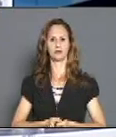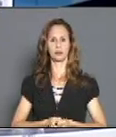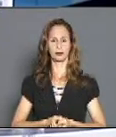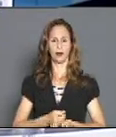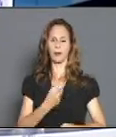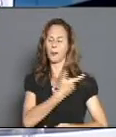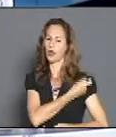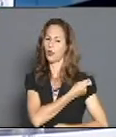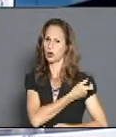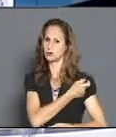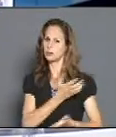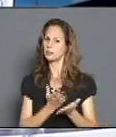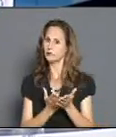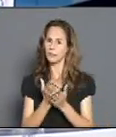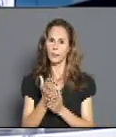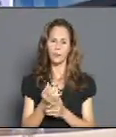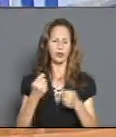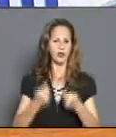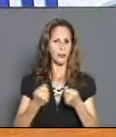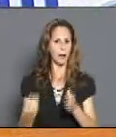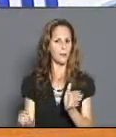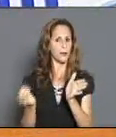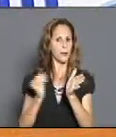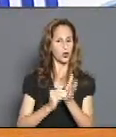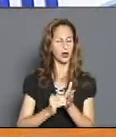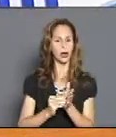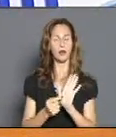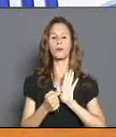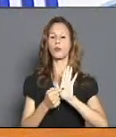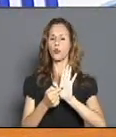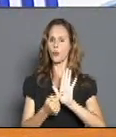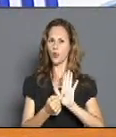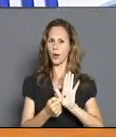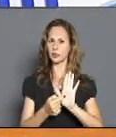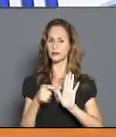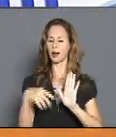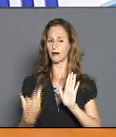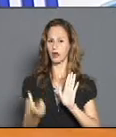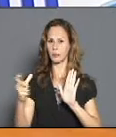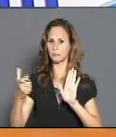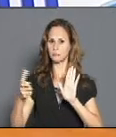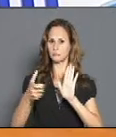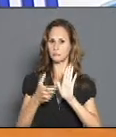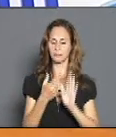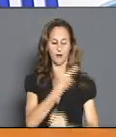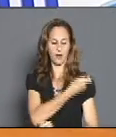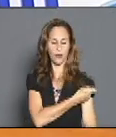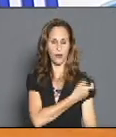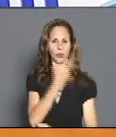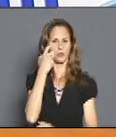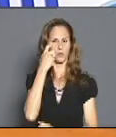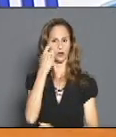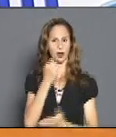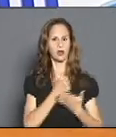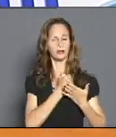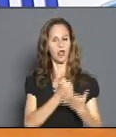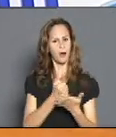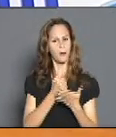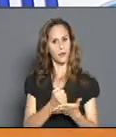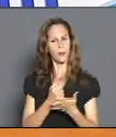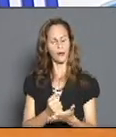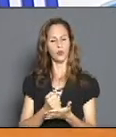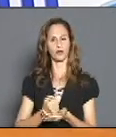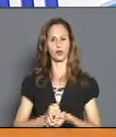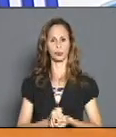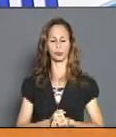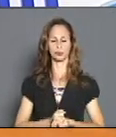asistir al vacunatorio, sea como sea. La vacuna se ha demostrado que el descenso y la disminución de la mortalidad y de los críticos y los graves, no